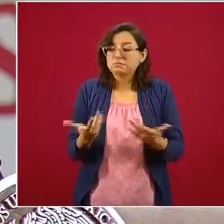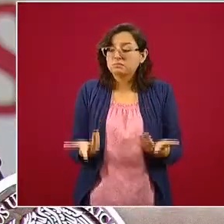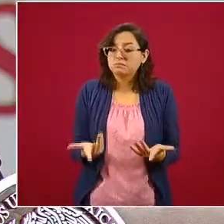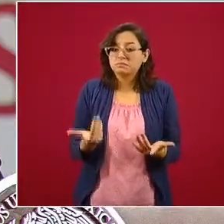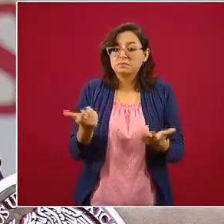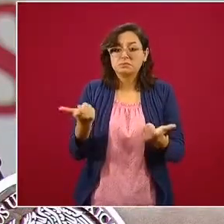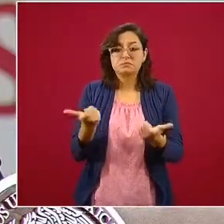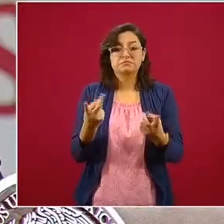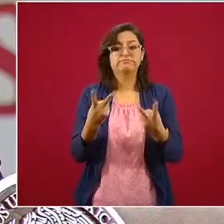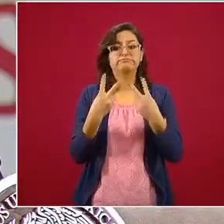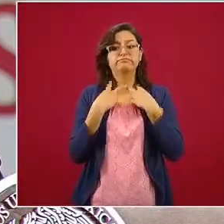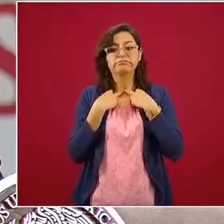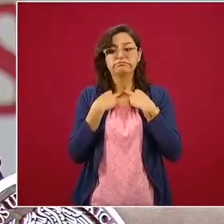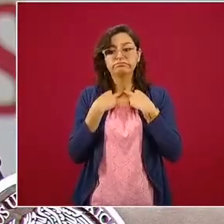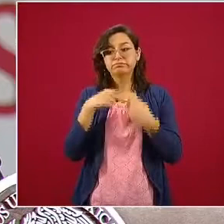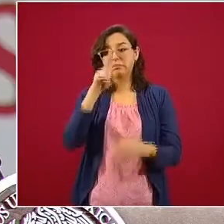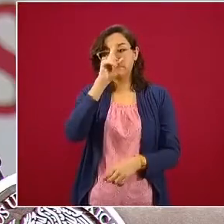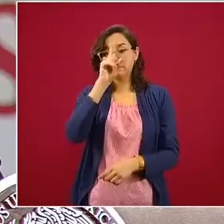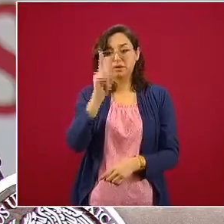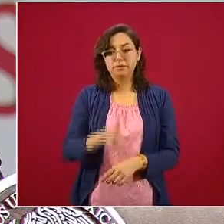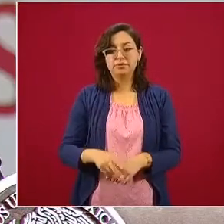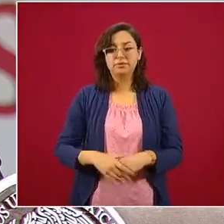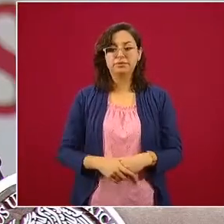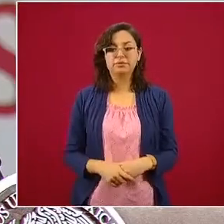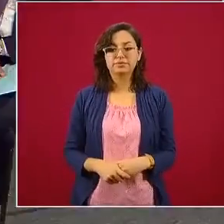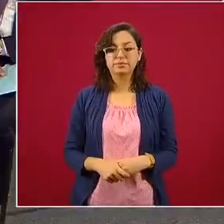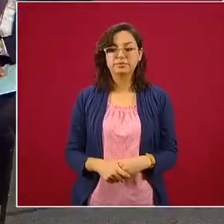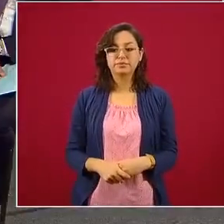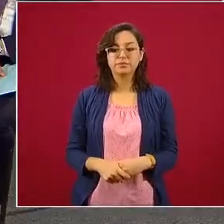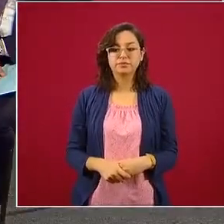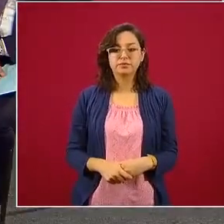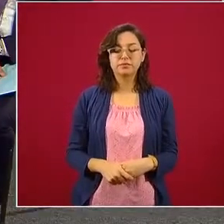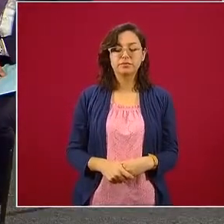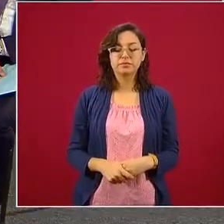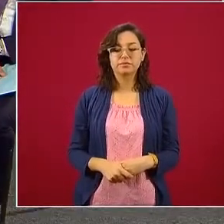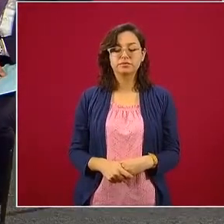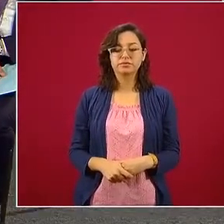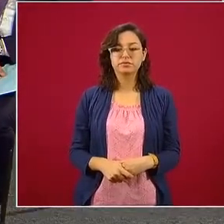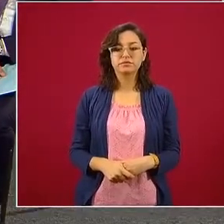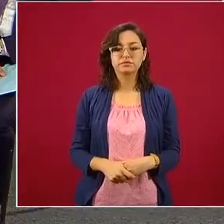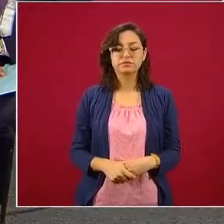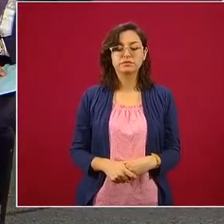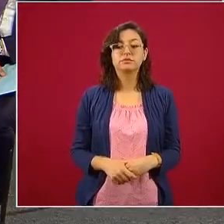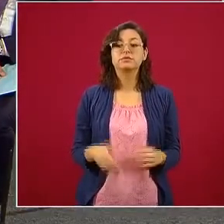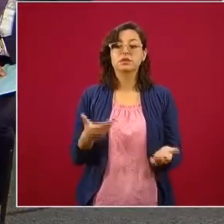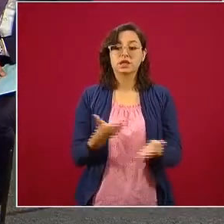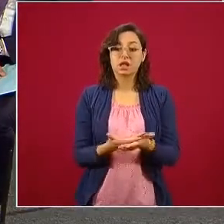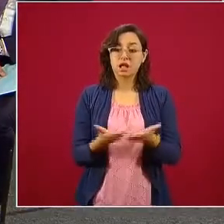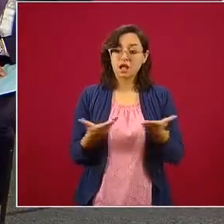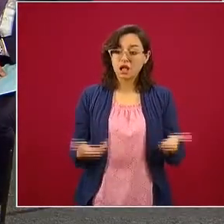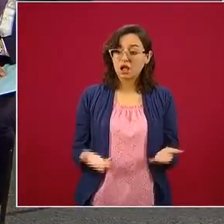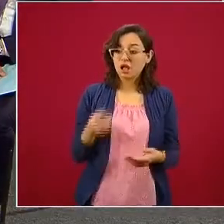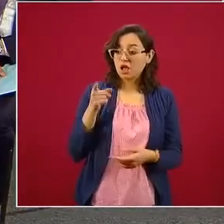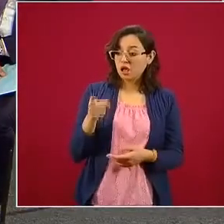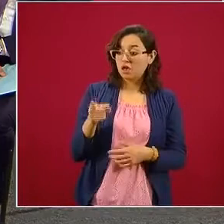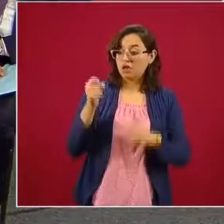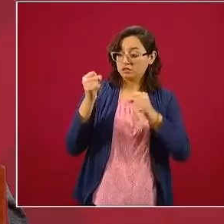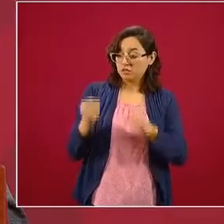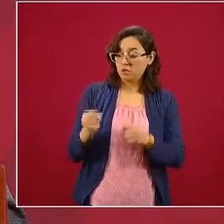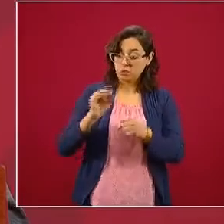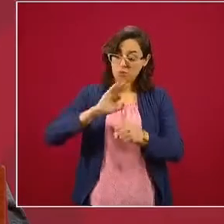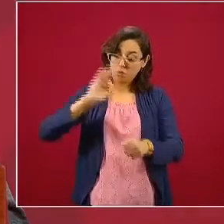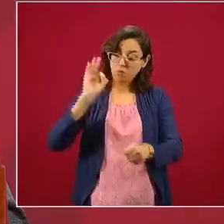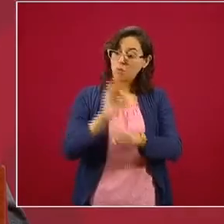económicas precarias. Por ello, el apoyo que aporta el sector asegurador no sólo es